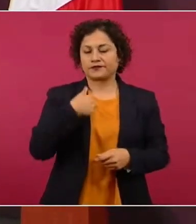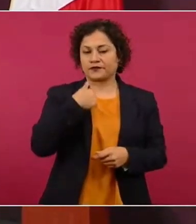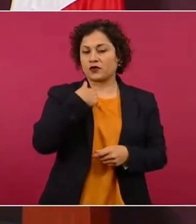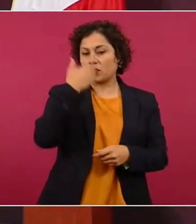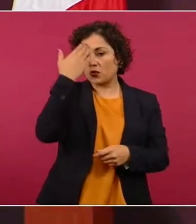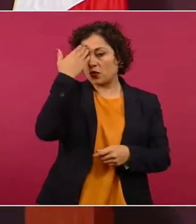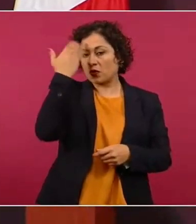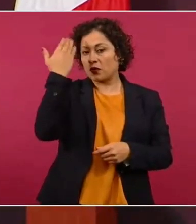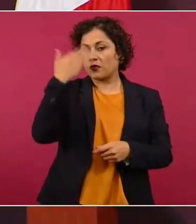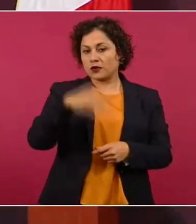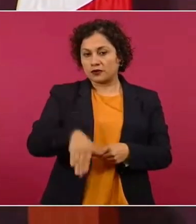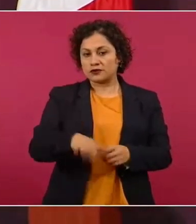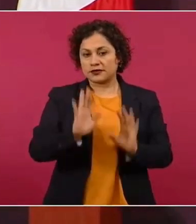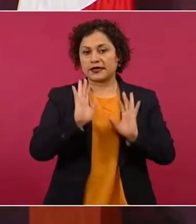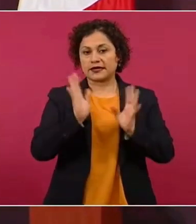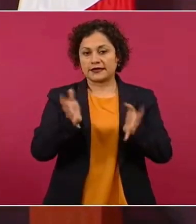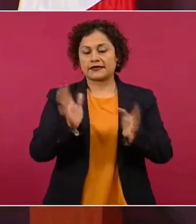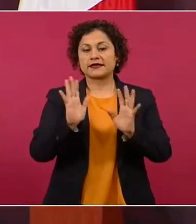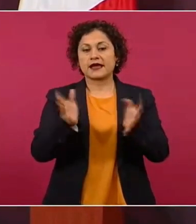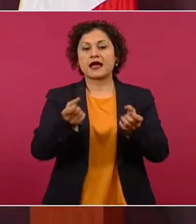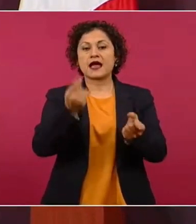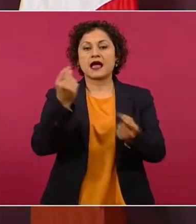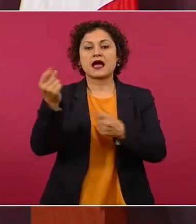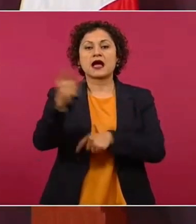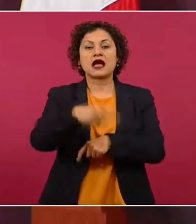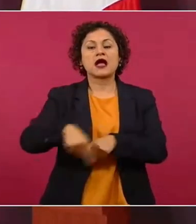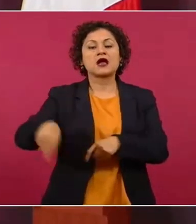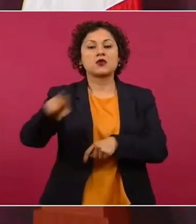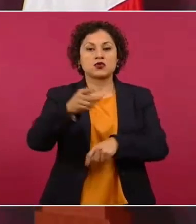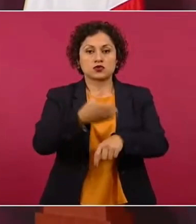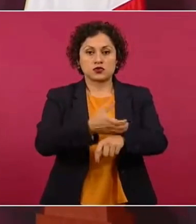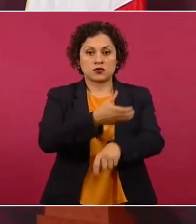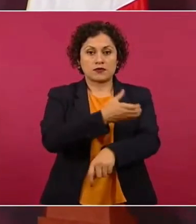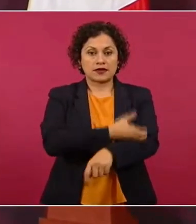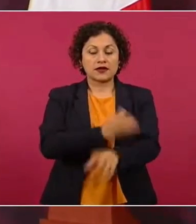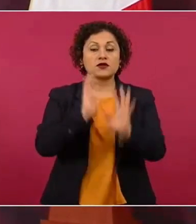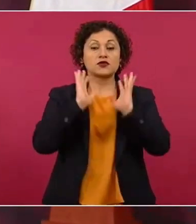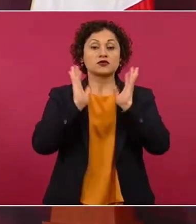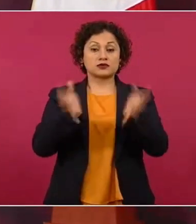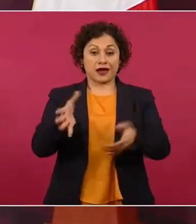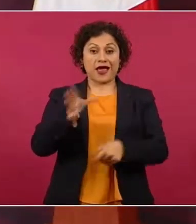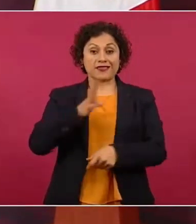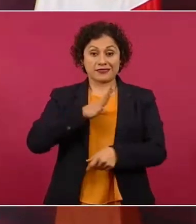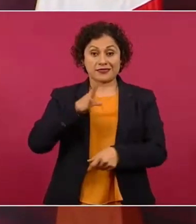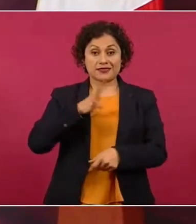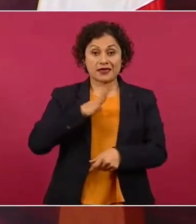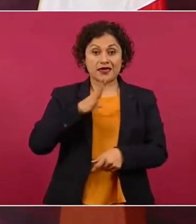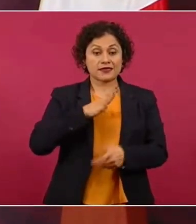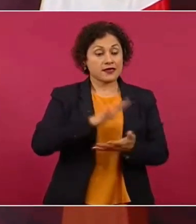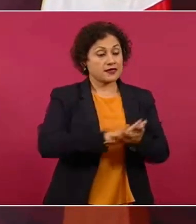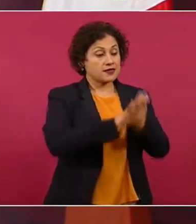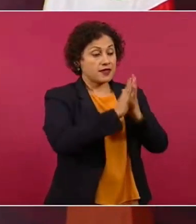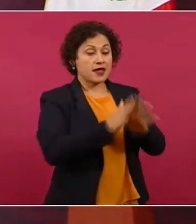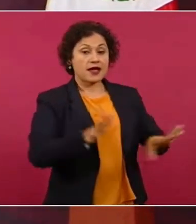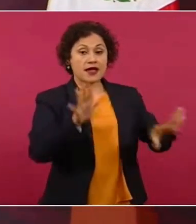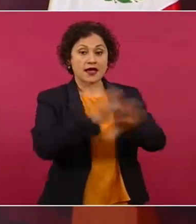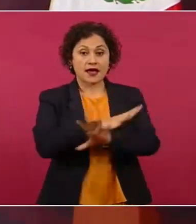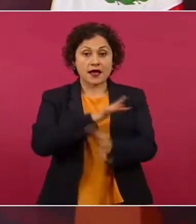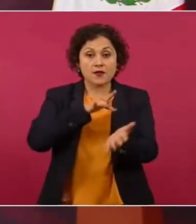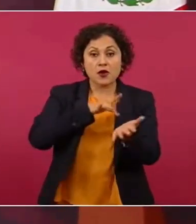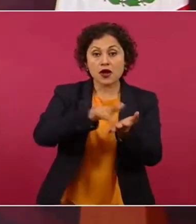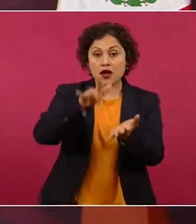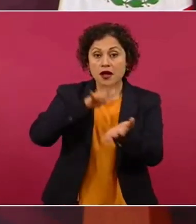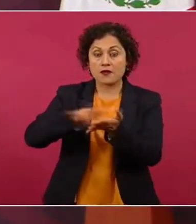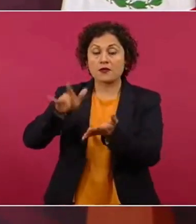hay algunos compañeros que ya están recibiendo este apoyo, o sea, que ya están incluidos, porque